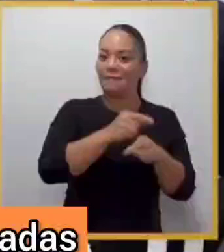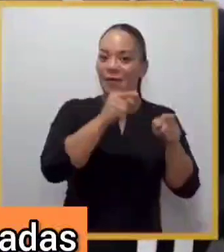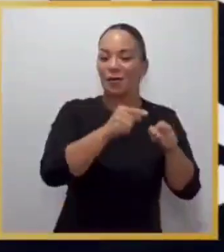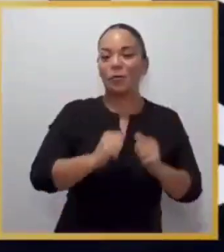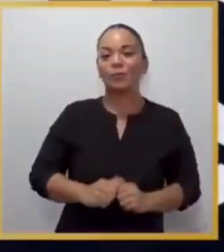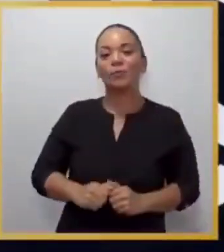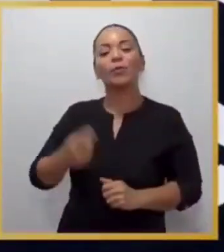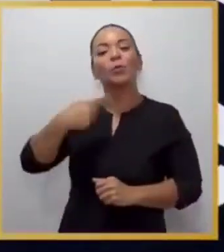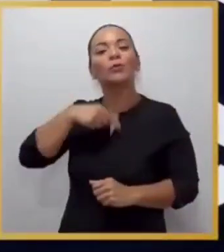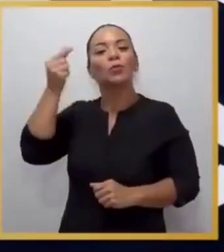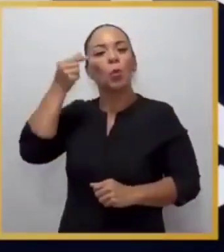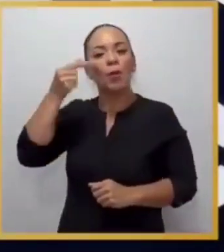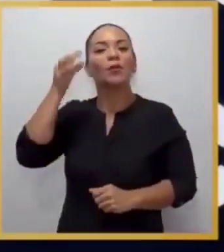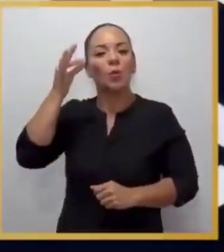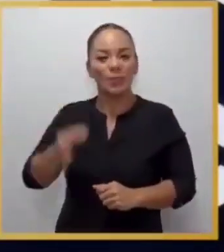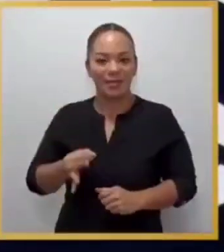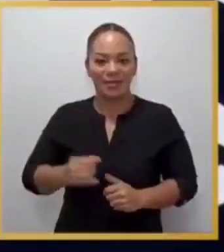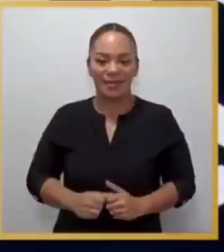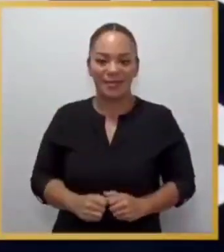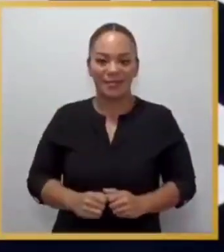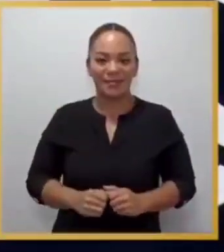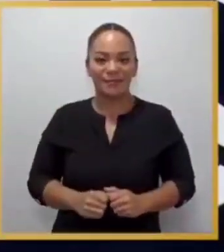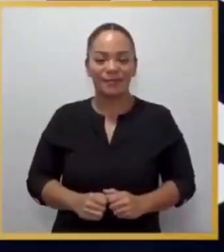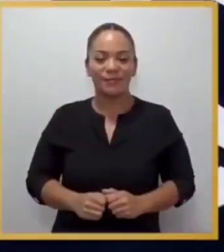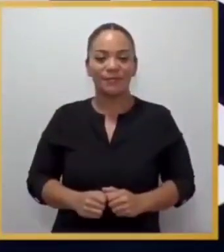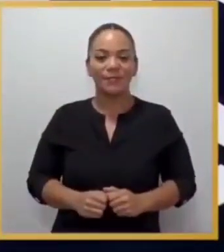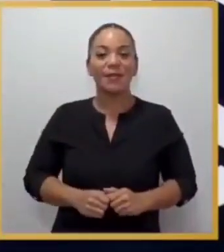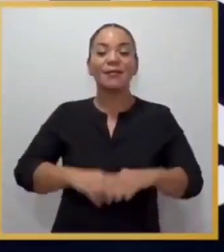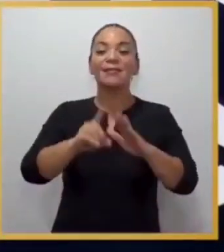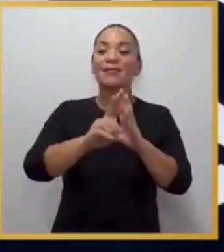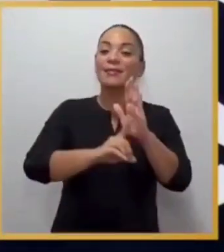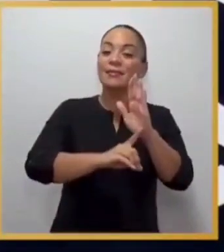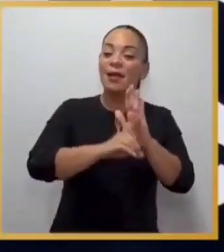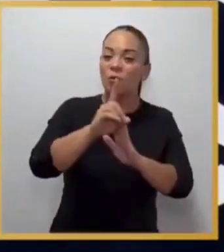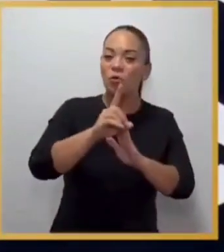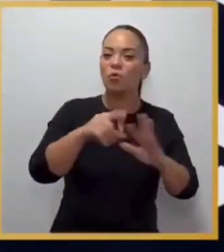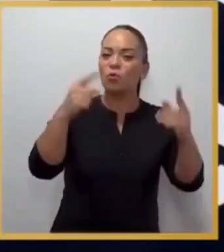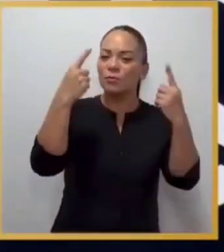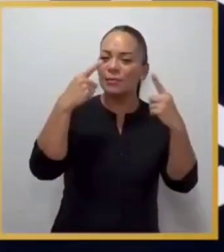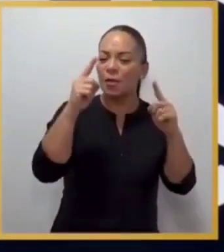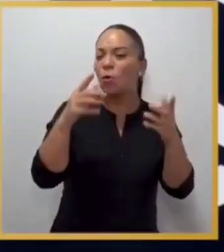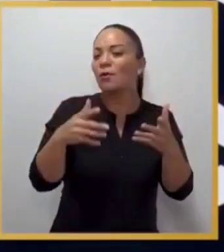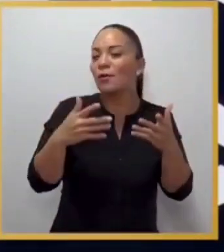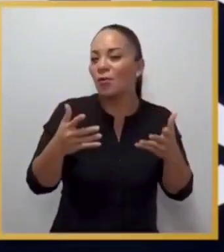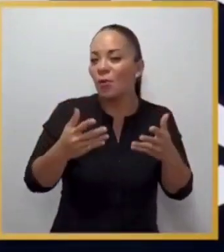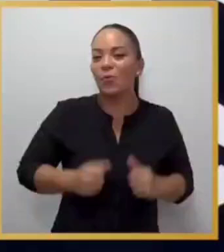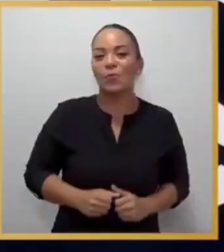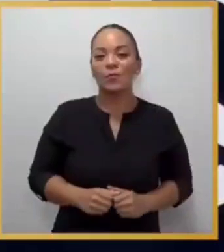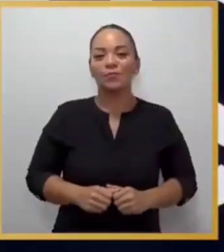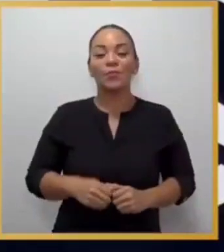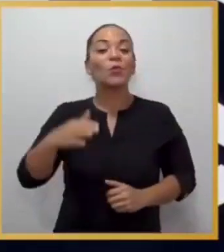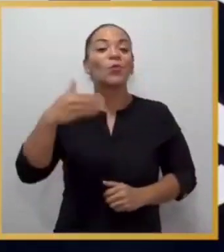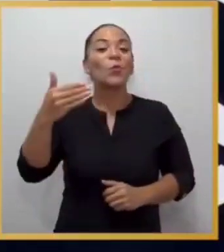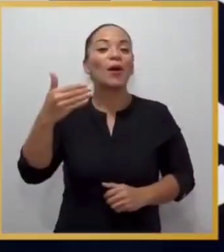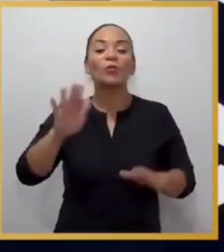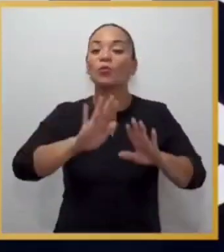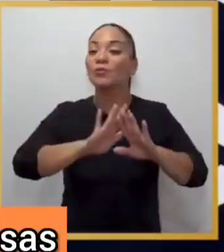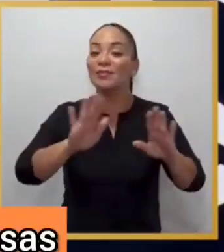empleadas. Este gobierno cree que el desarrollo se construye